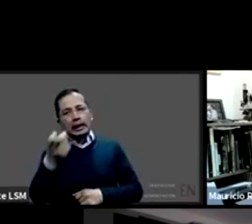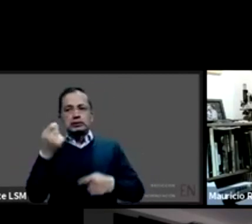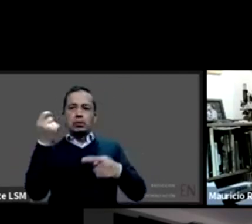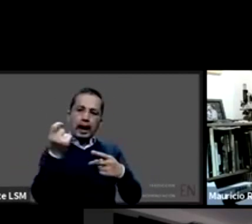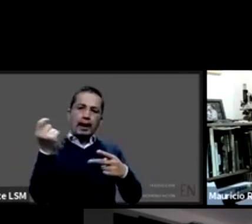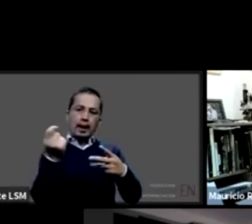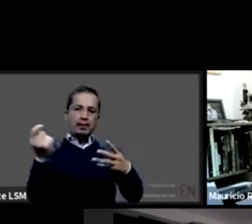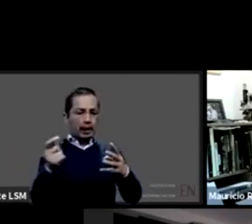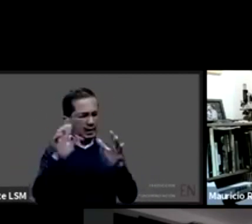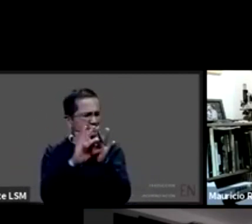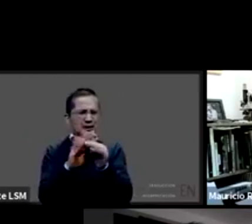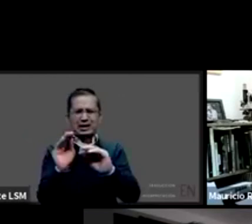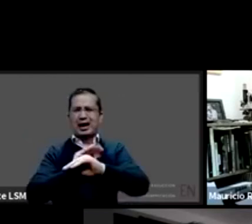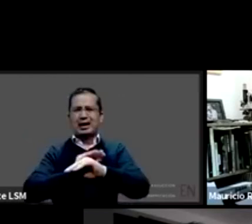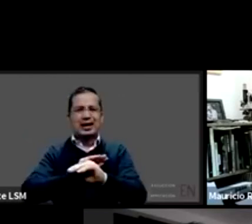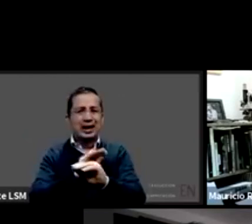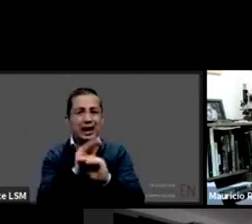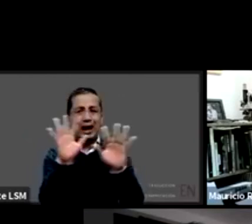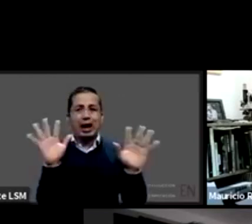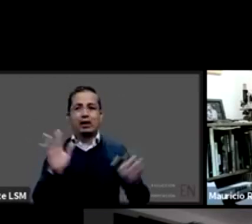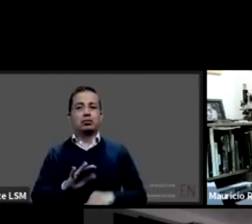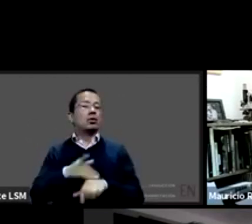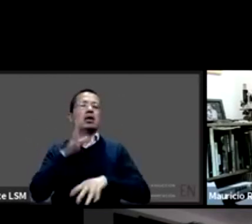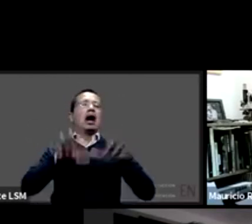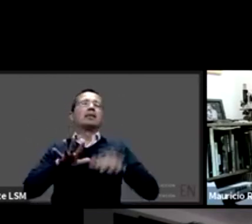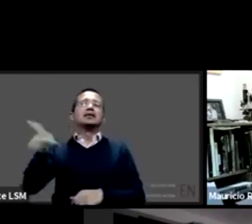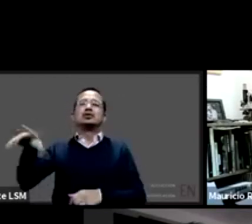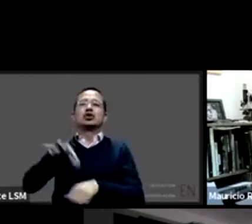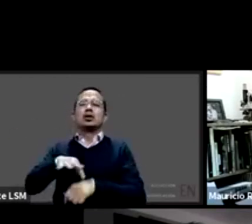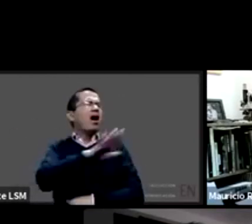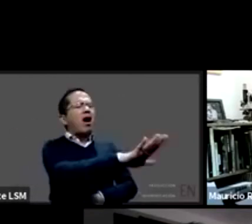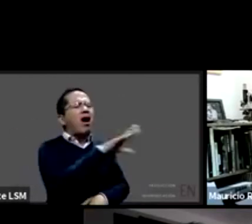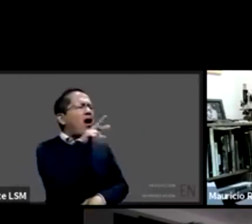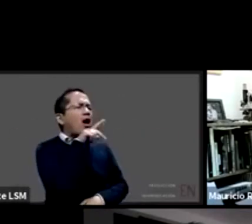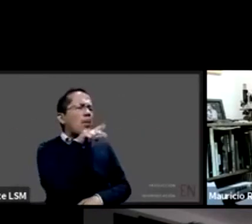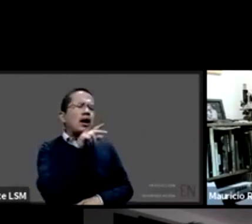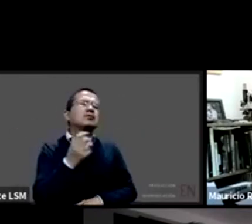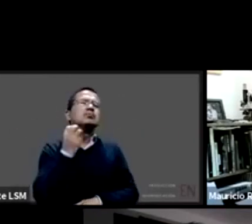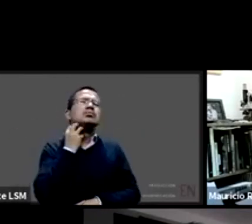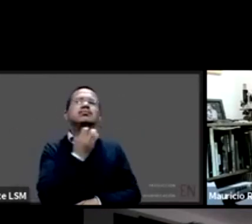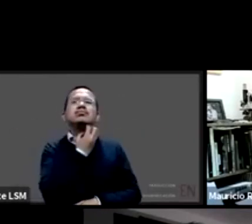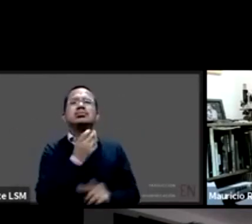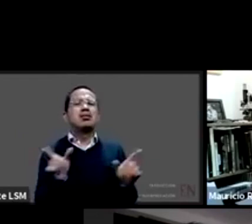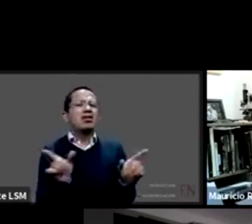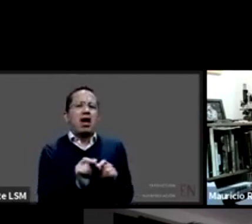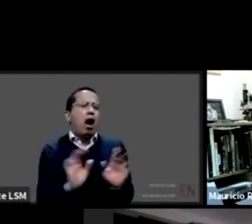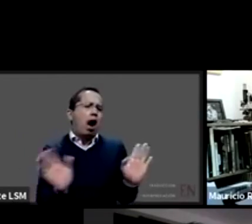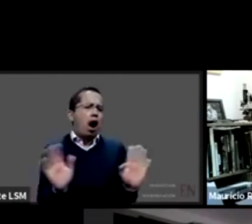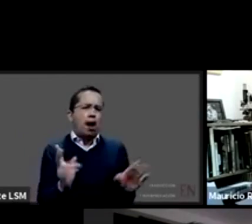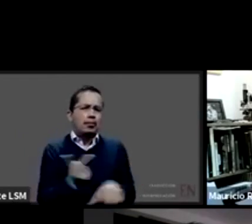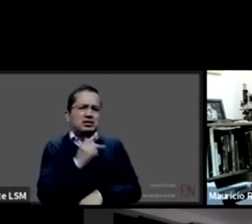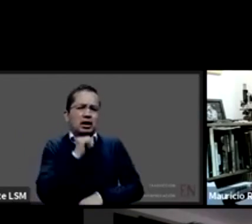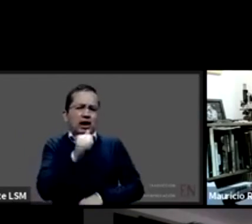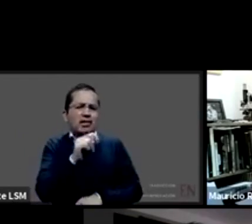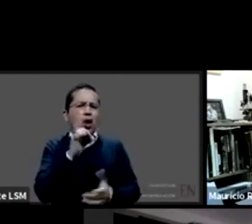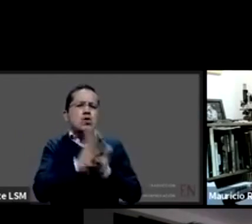que no se diga nombre de señora no se preocupe son nada más las anginas nada más les quitamos las anginas